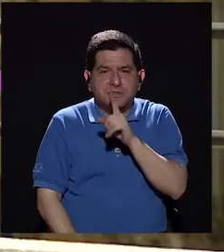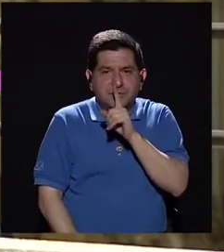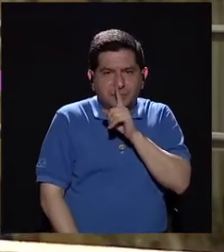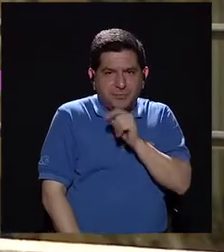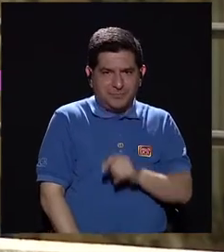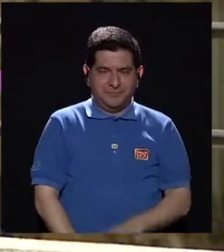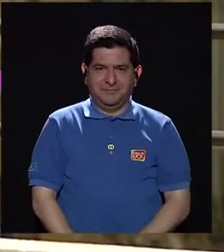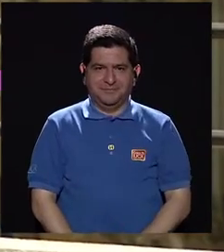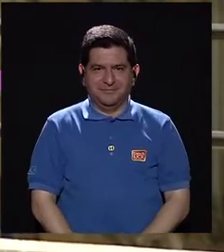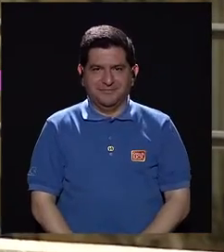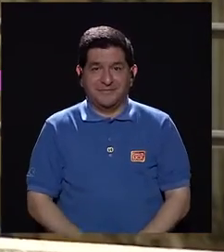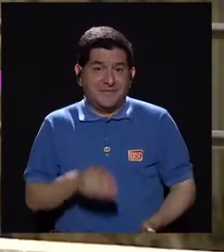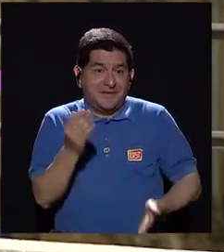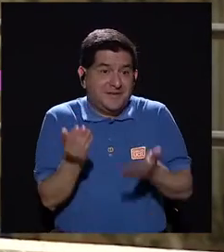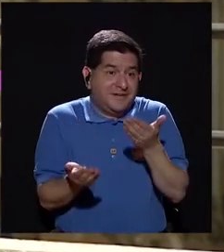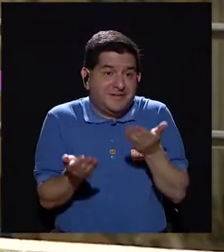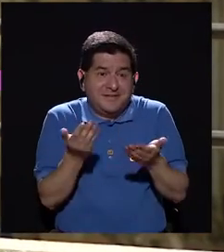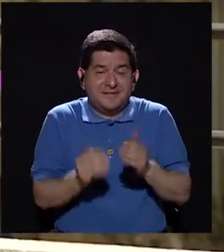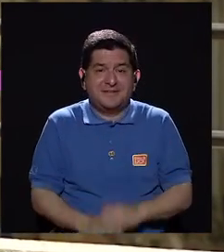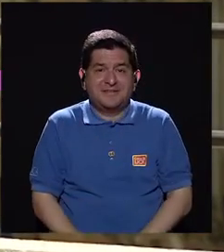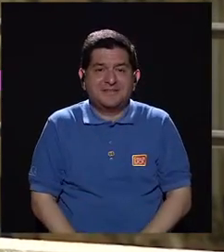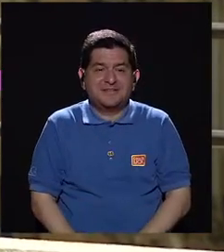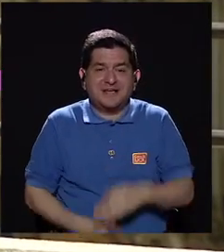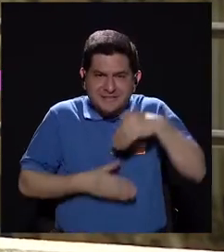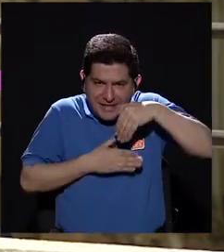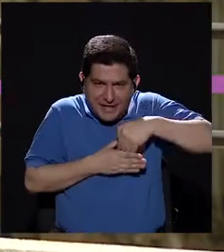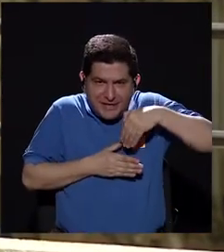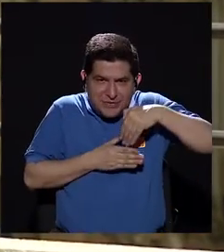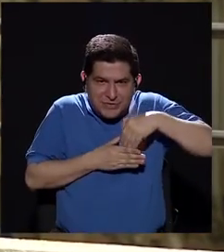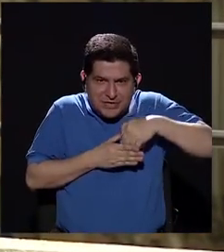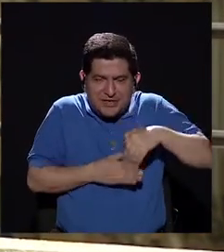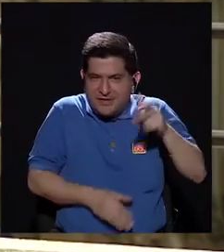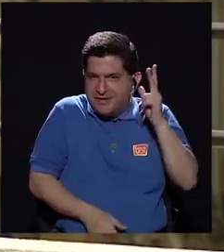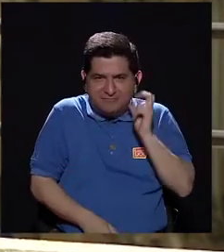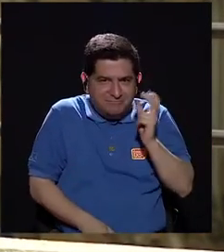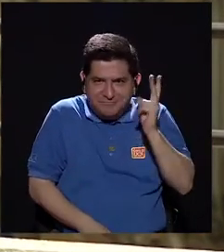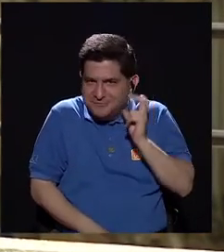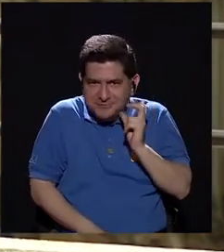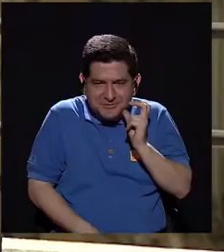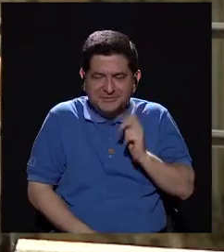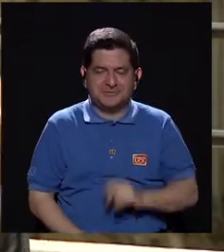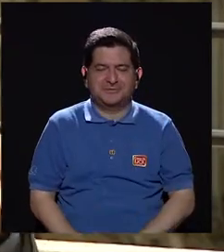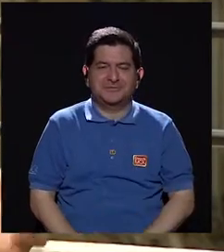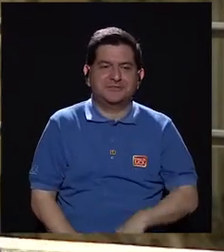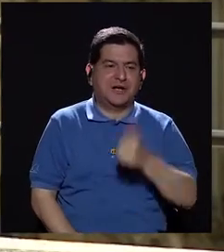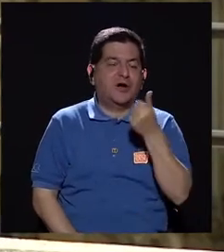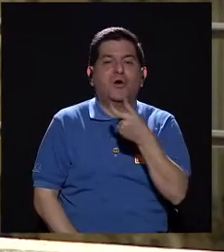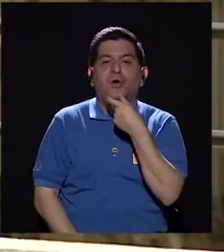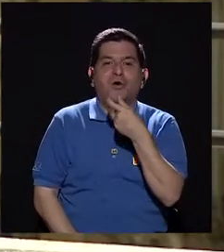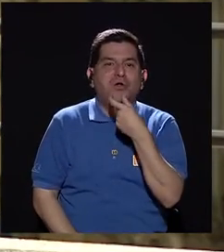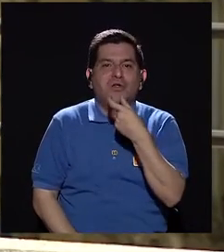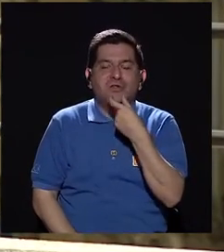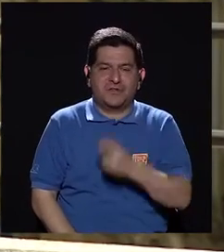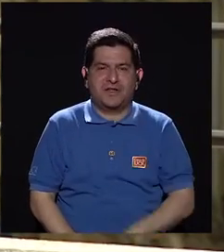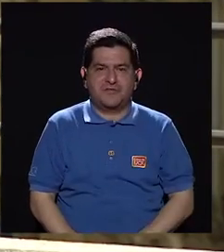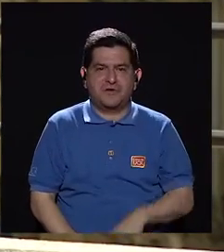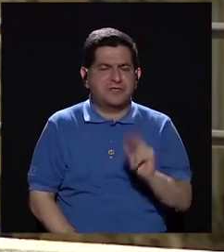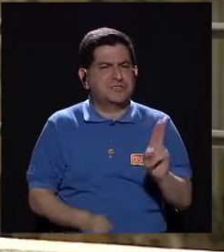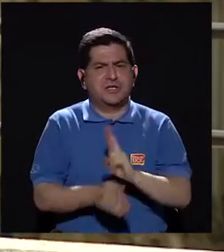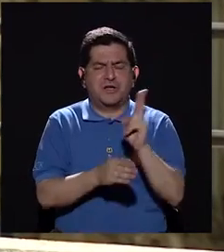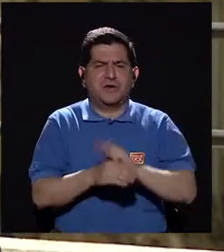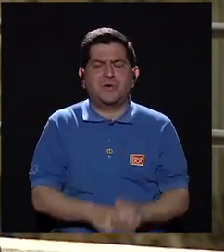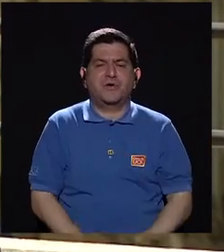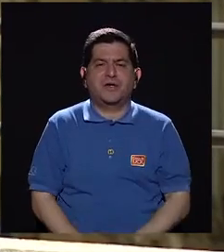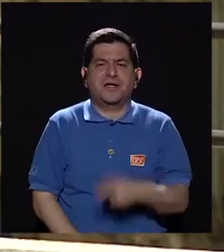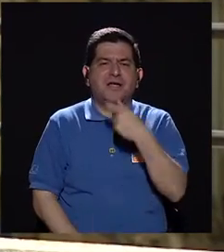silenciosa, o sea, que es como para adentro, no nos escuchamos. Otra de las risas, bueno, que no es